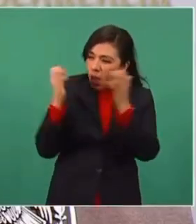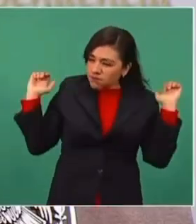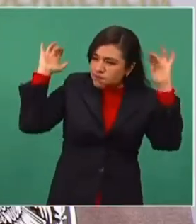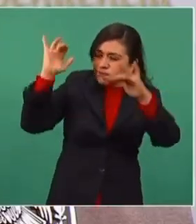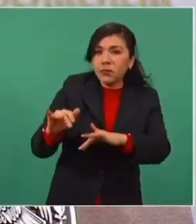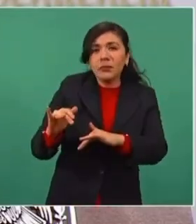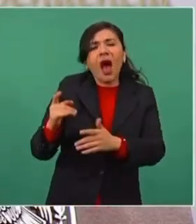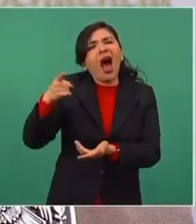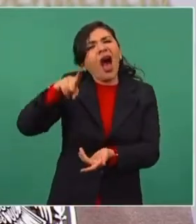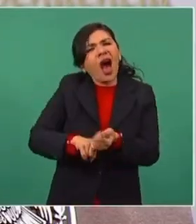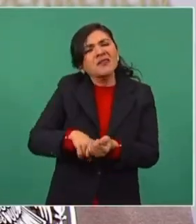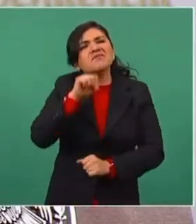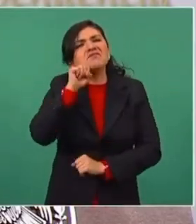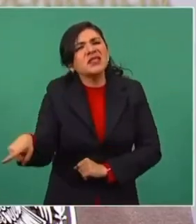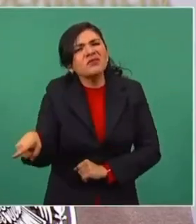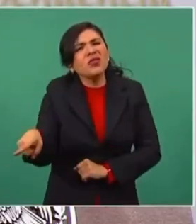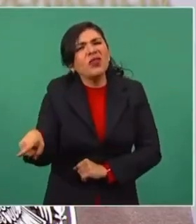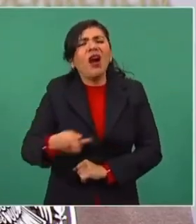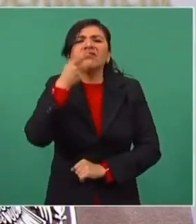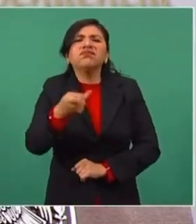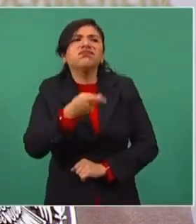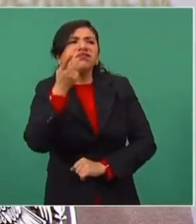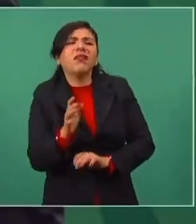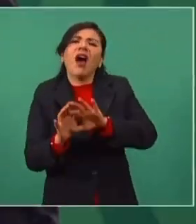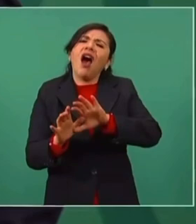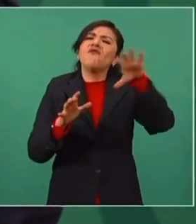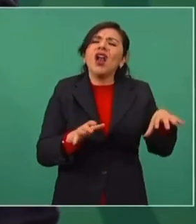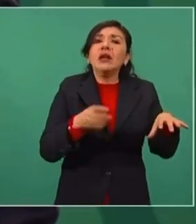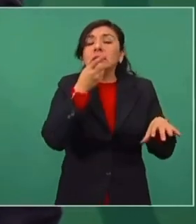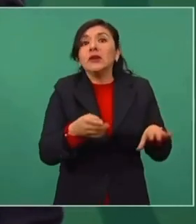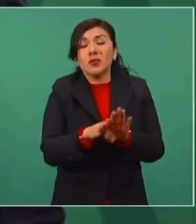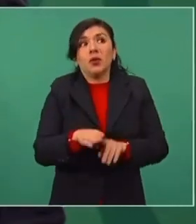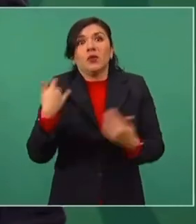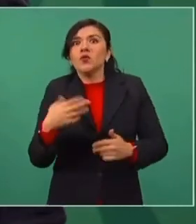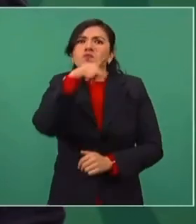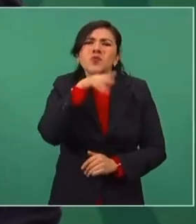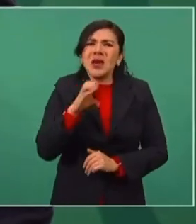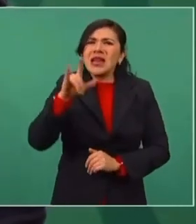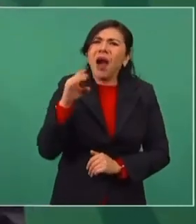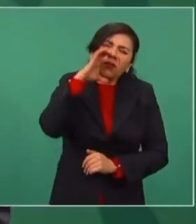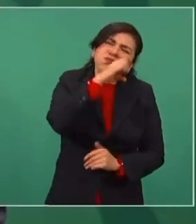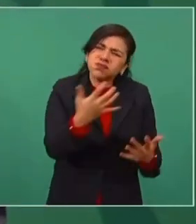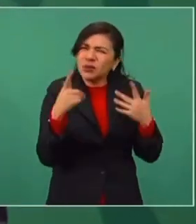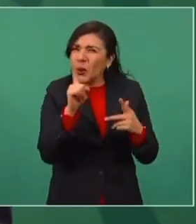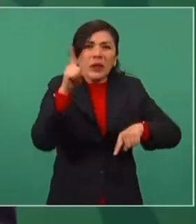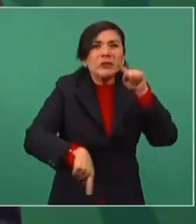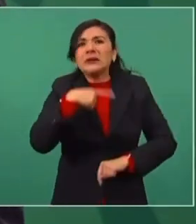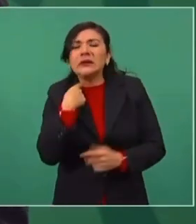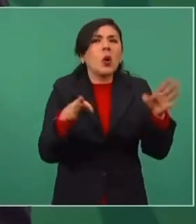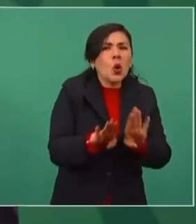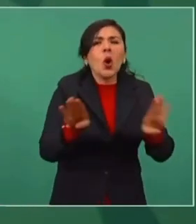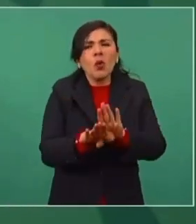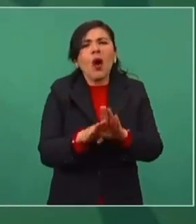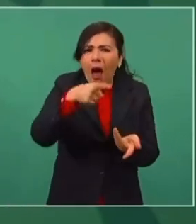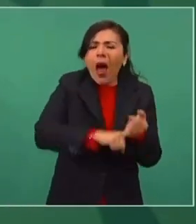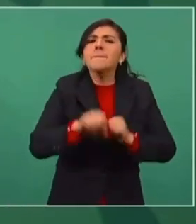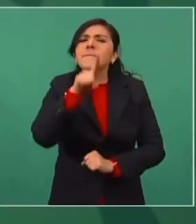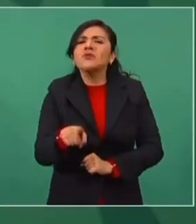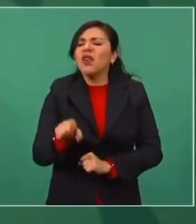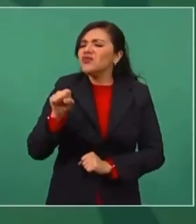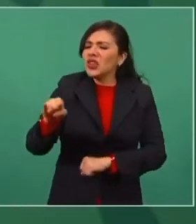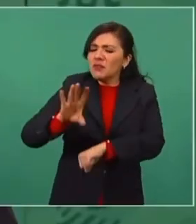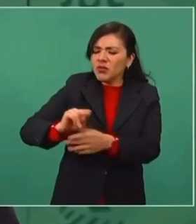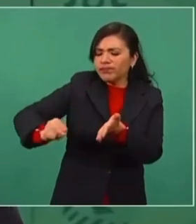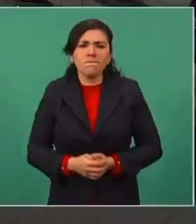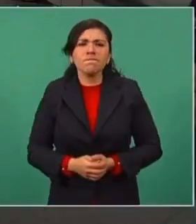al mismo tiempo que hablan de la preocupación del cambio climático, están autorizando producir